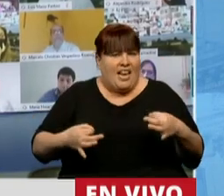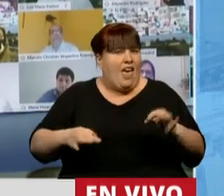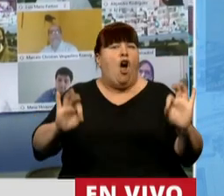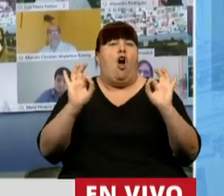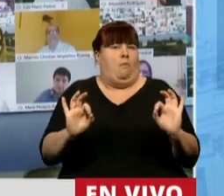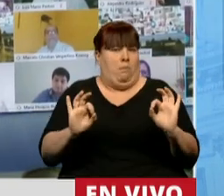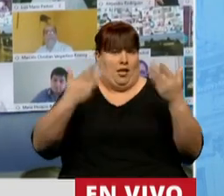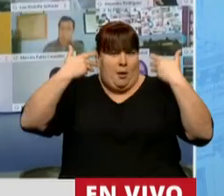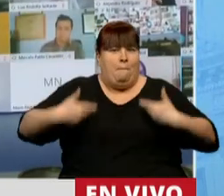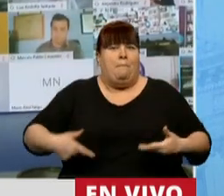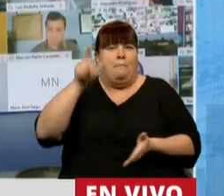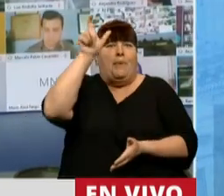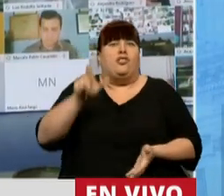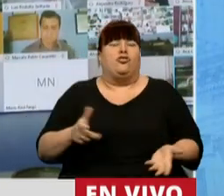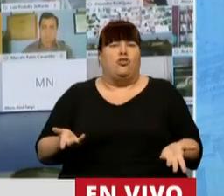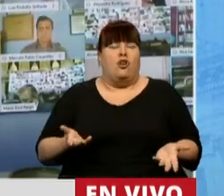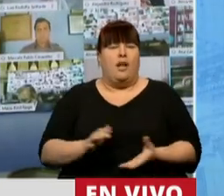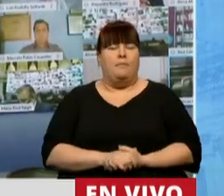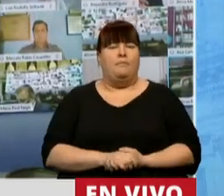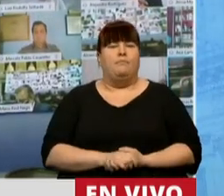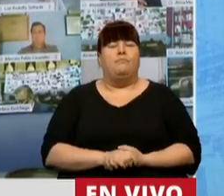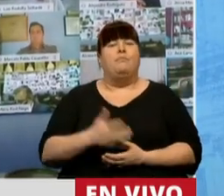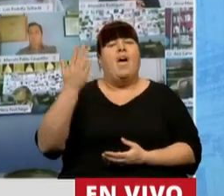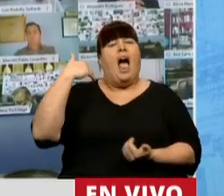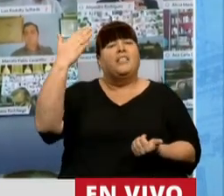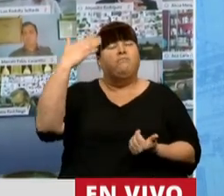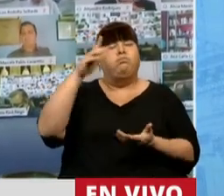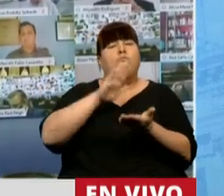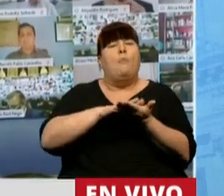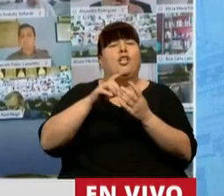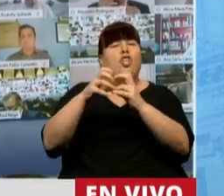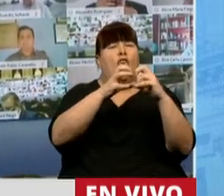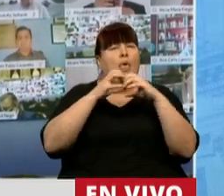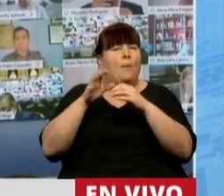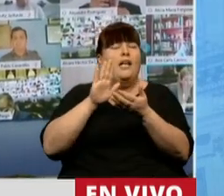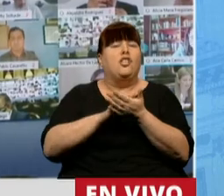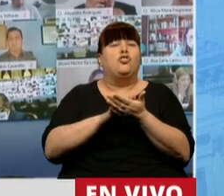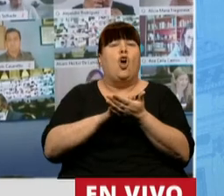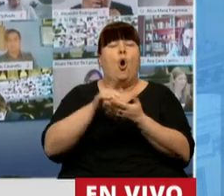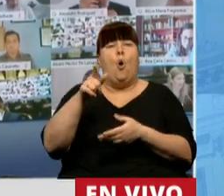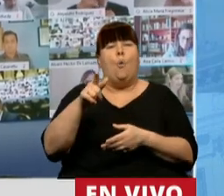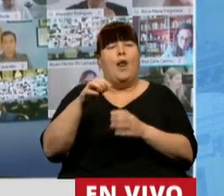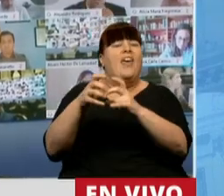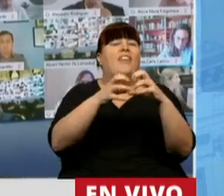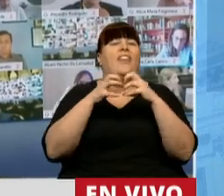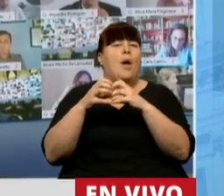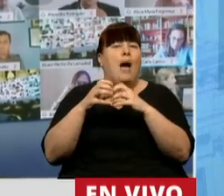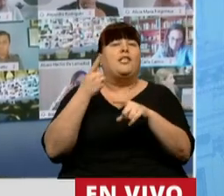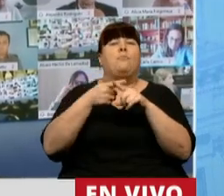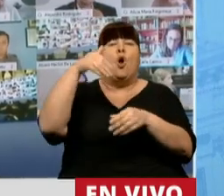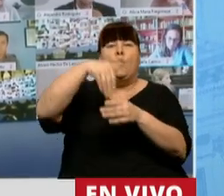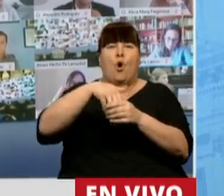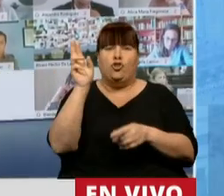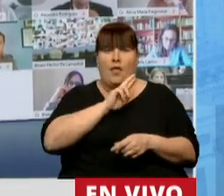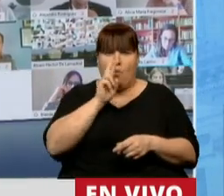íntegra como personas. Los argumentos que se esgrimieron durante el debate por el